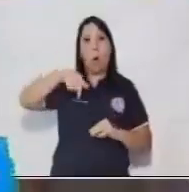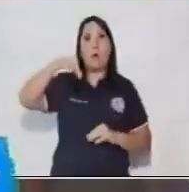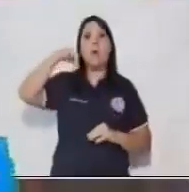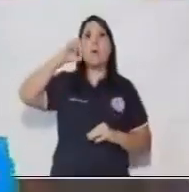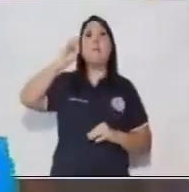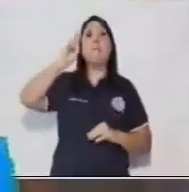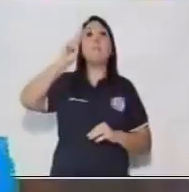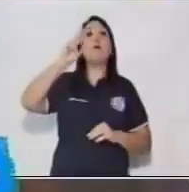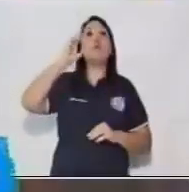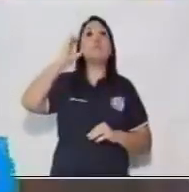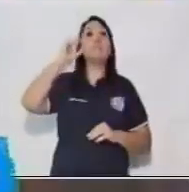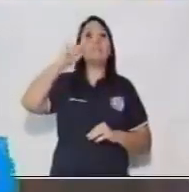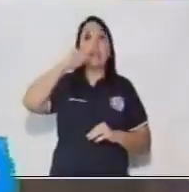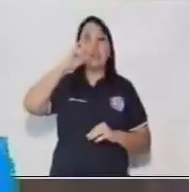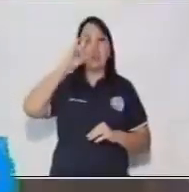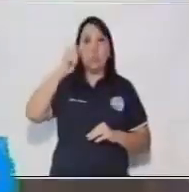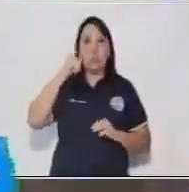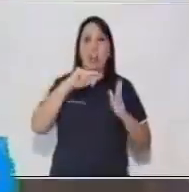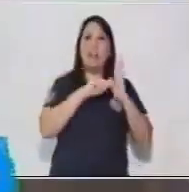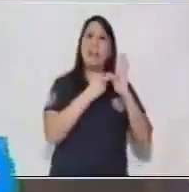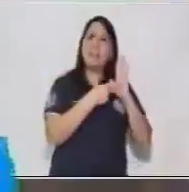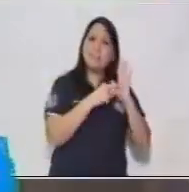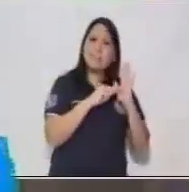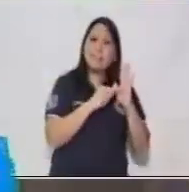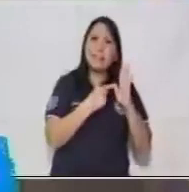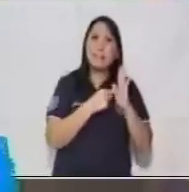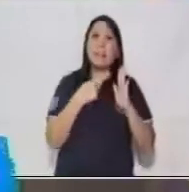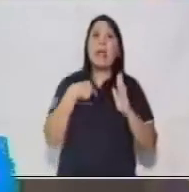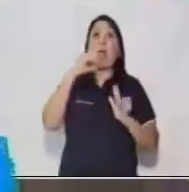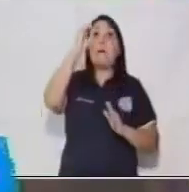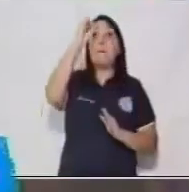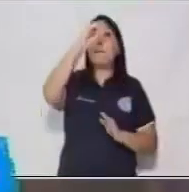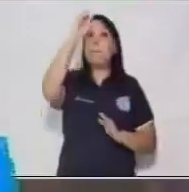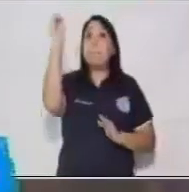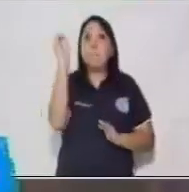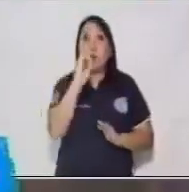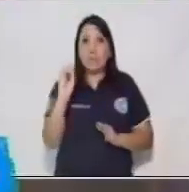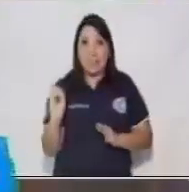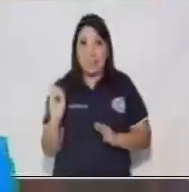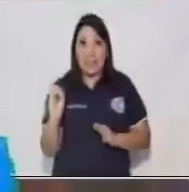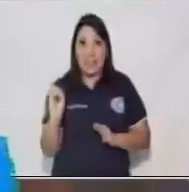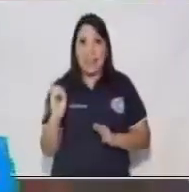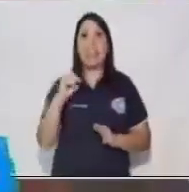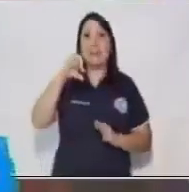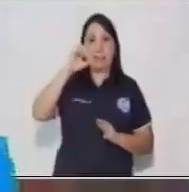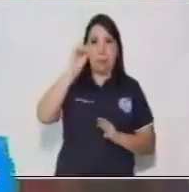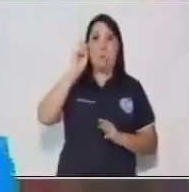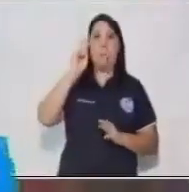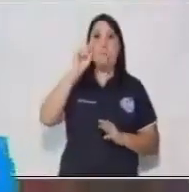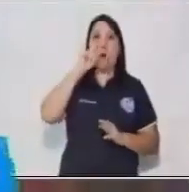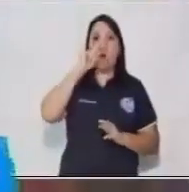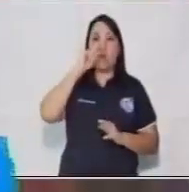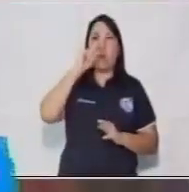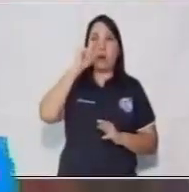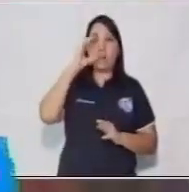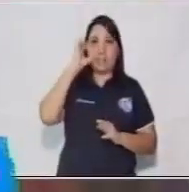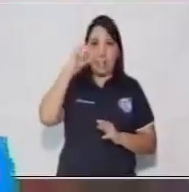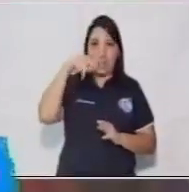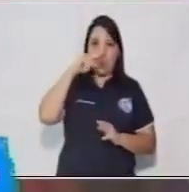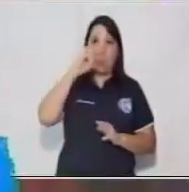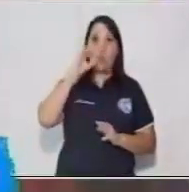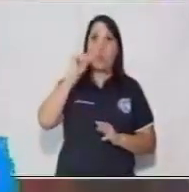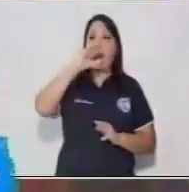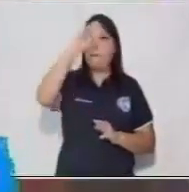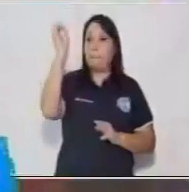quiere decir que trabajaremos porcentajes. Para eso vamos a seguir una serie de